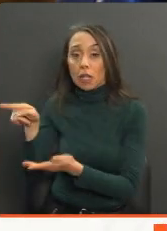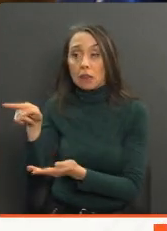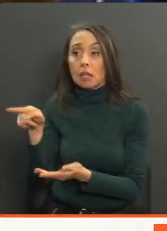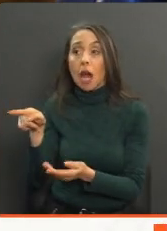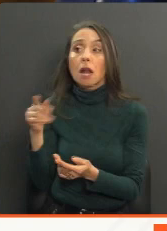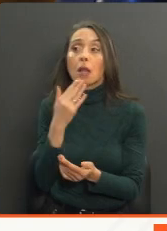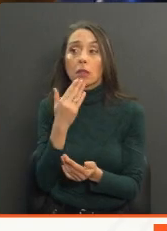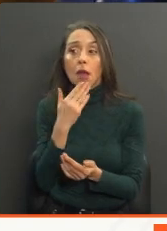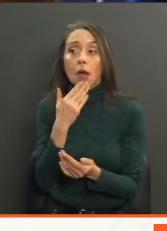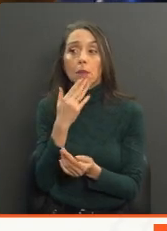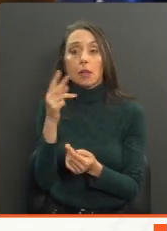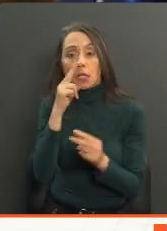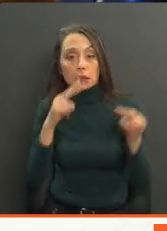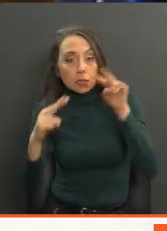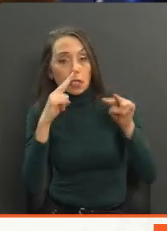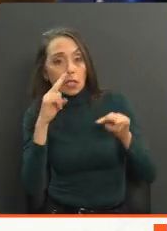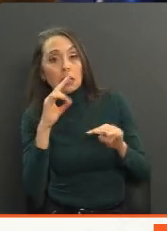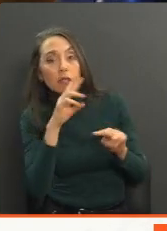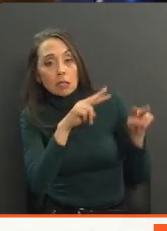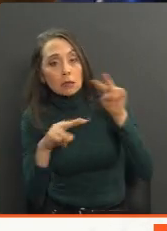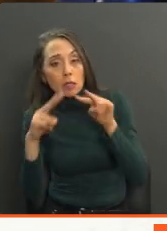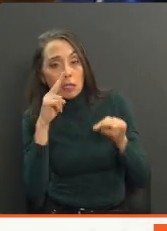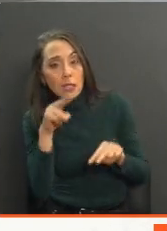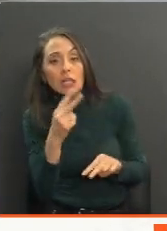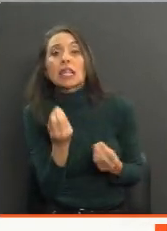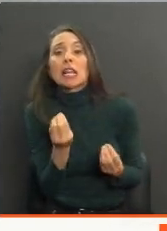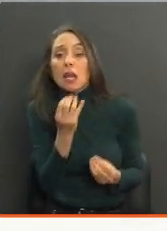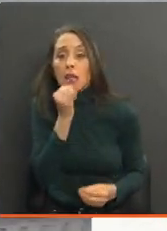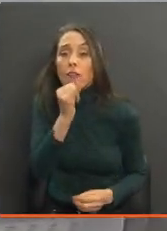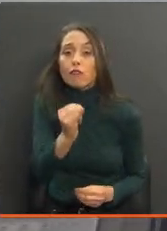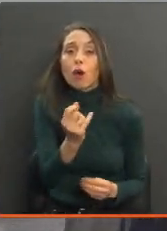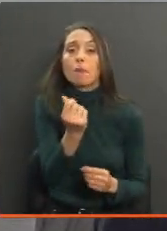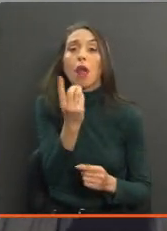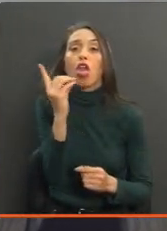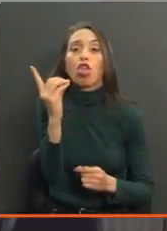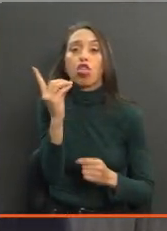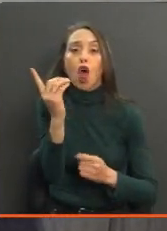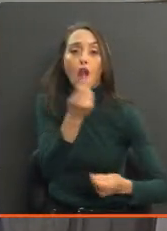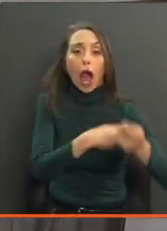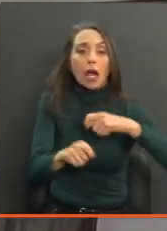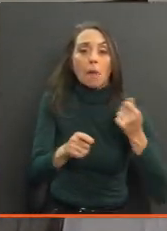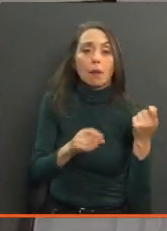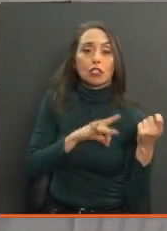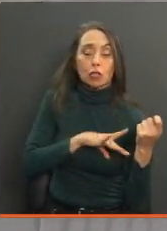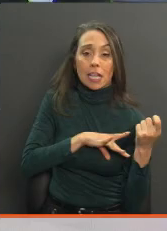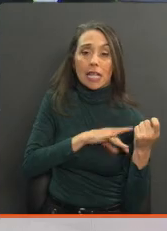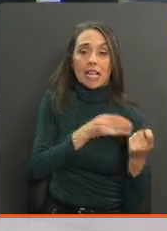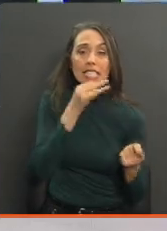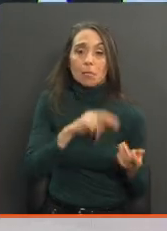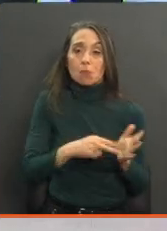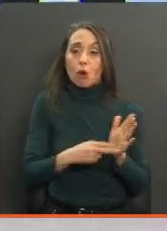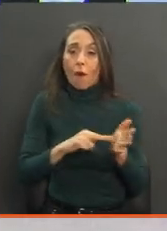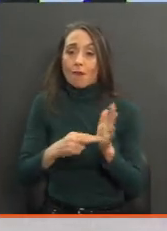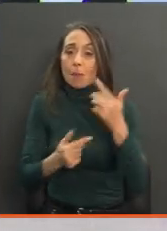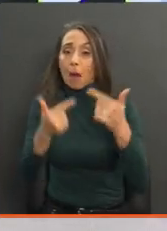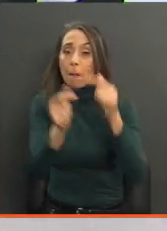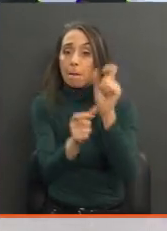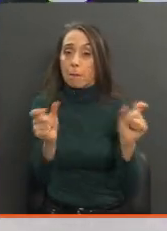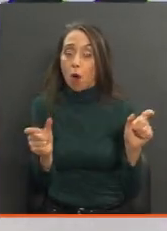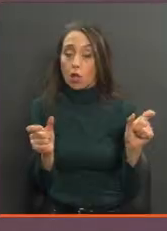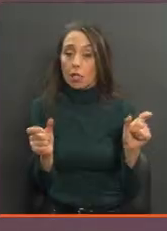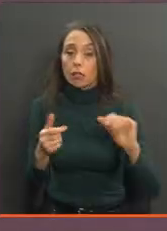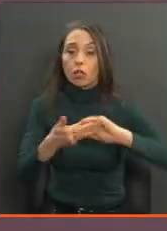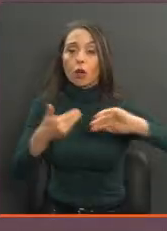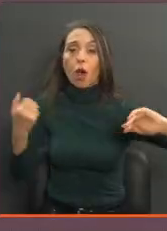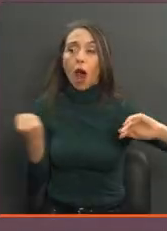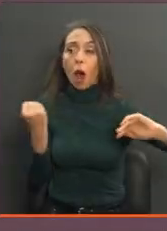su propio diagnóstico sobre lo que está ocurriendo con el tipo de cambio. Pero si las palabras del ministro ya generaban ruido en el mundo político por la autonomía